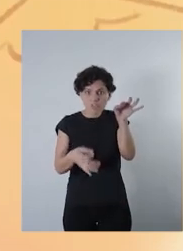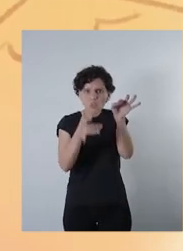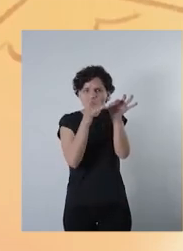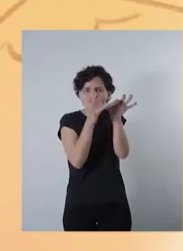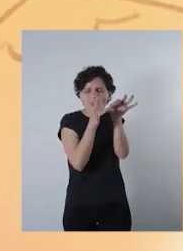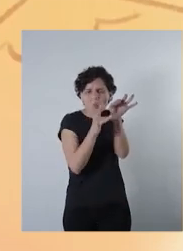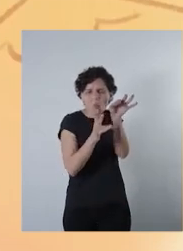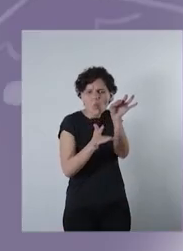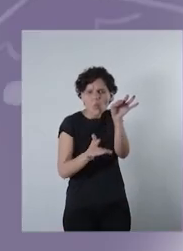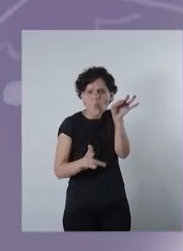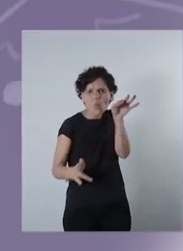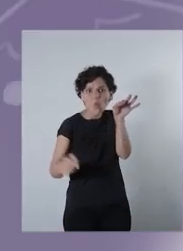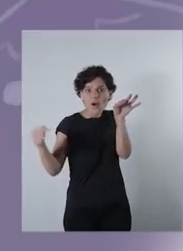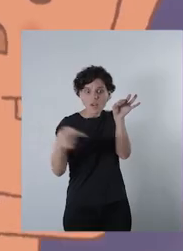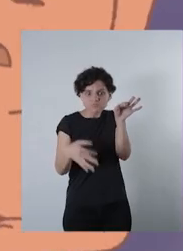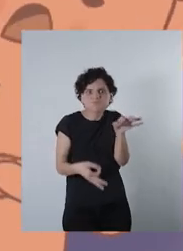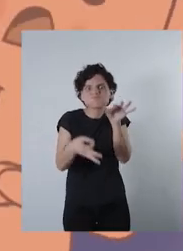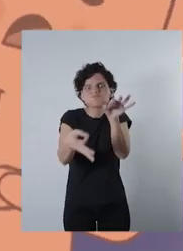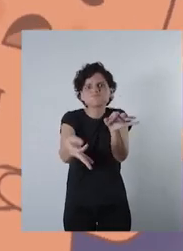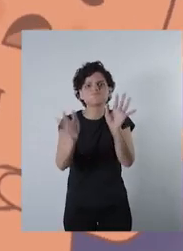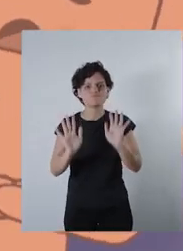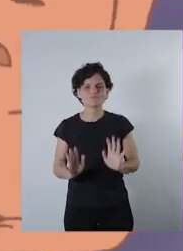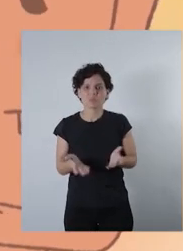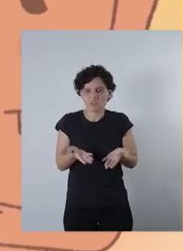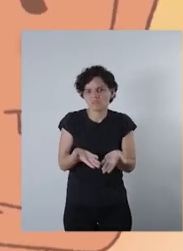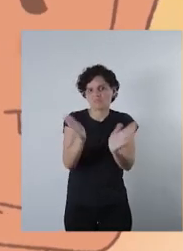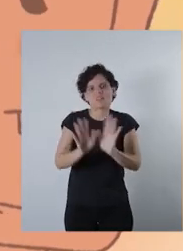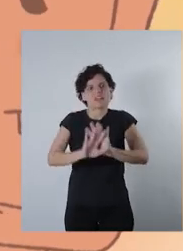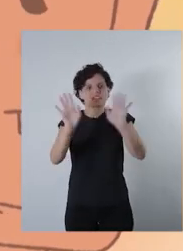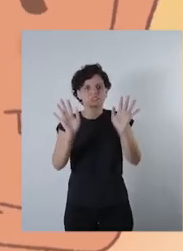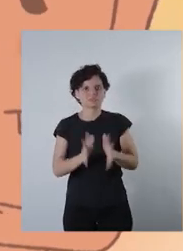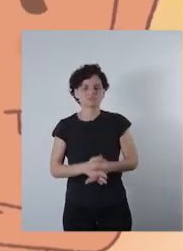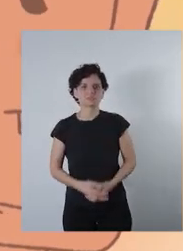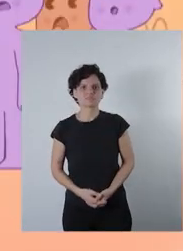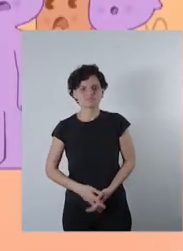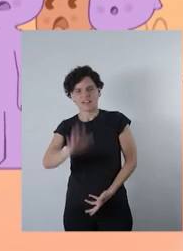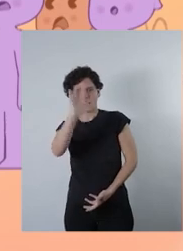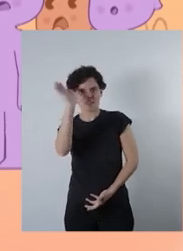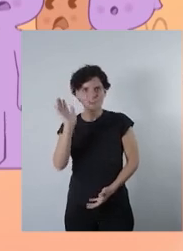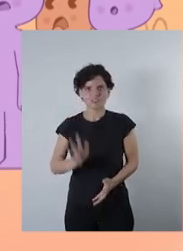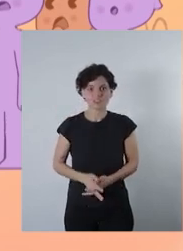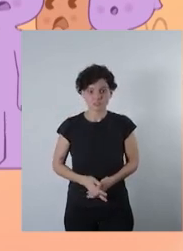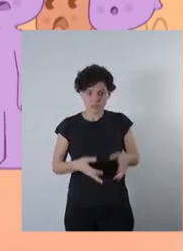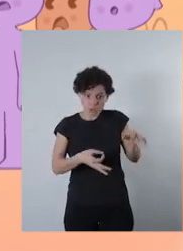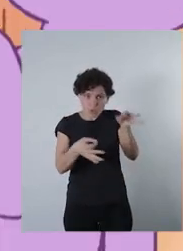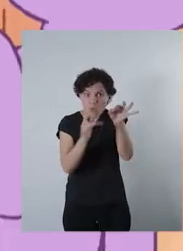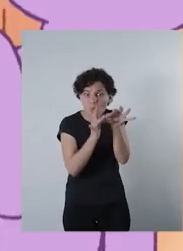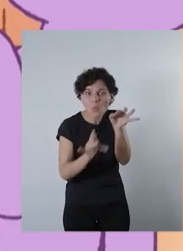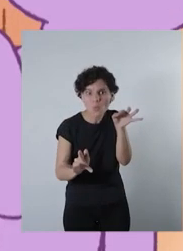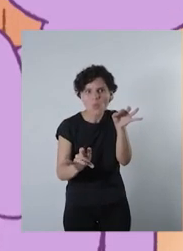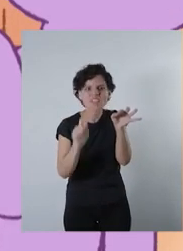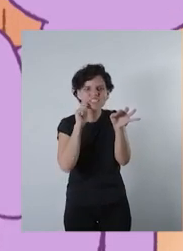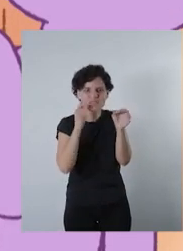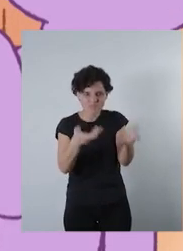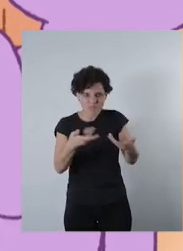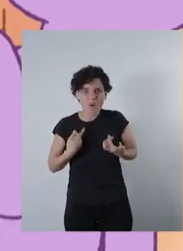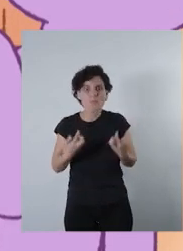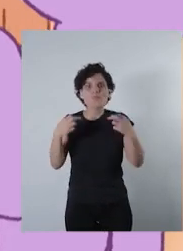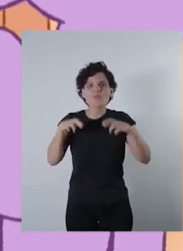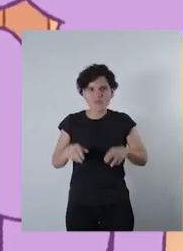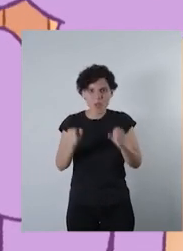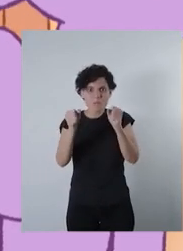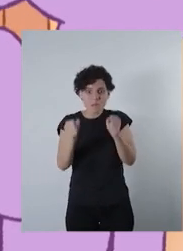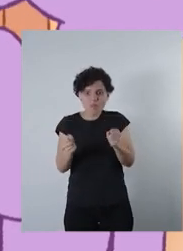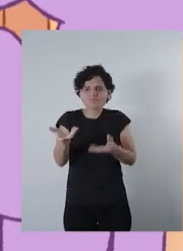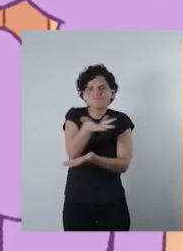¡Mirad! ¡Ahí tienen! ¡Una hoja en blanco! ¡Aquí tienen! ¡Es suya! ¡Adiós! Una hoja en blanco es una oportunidad